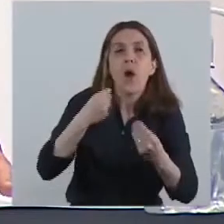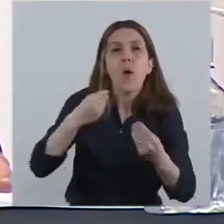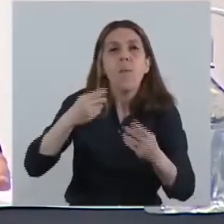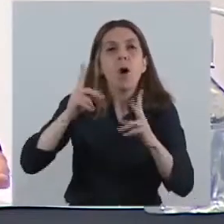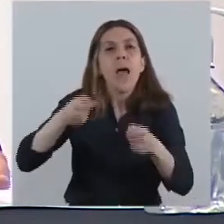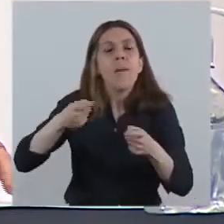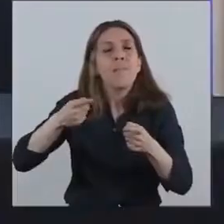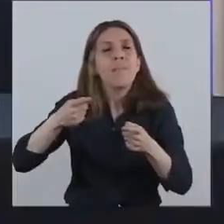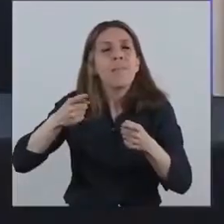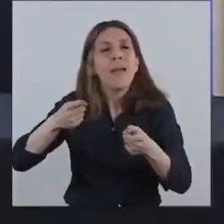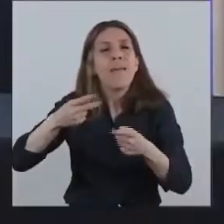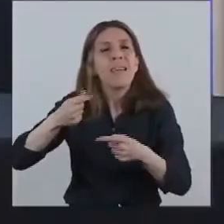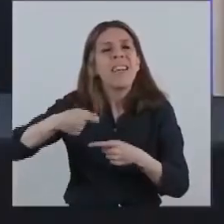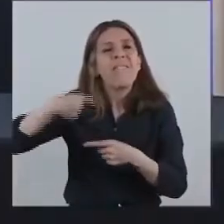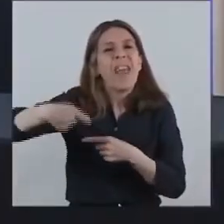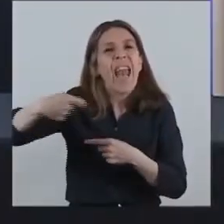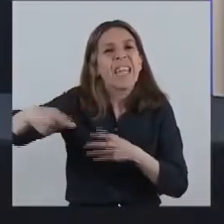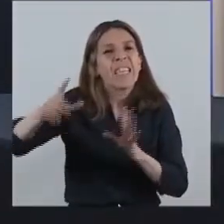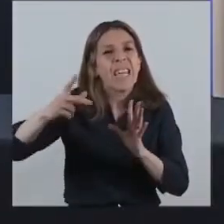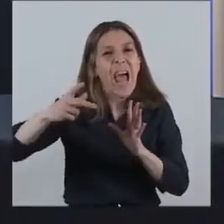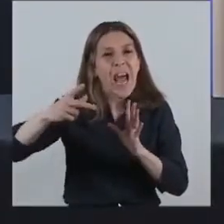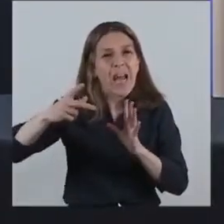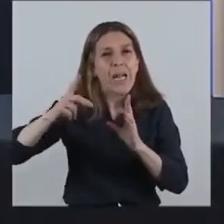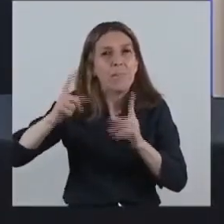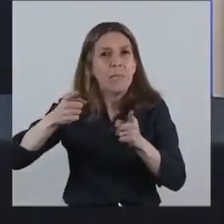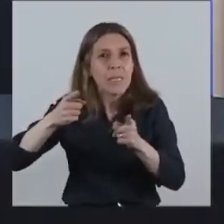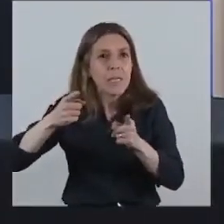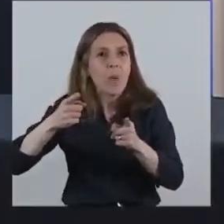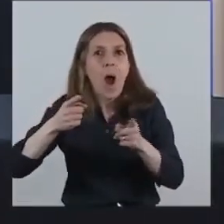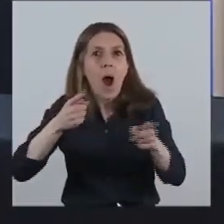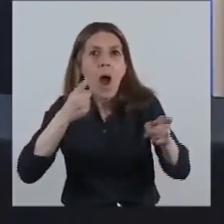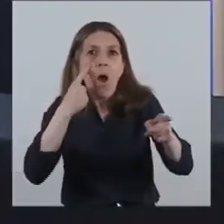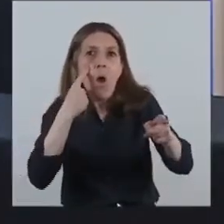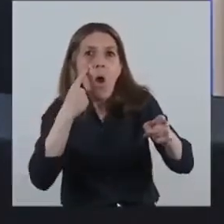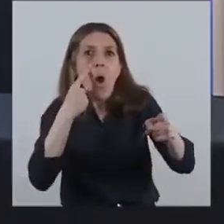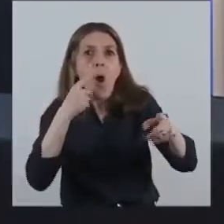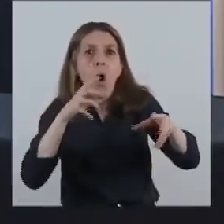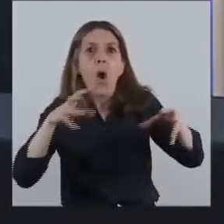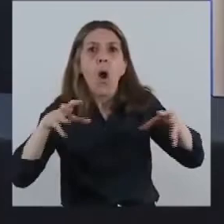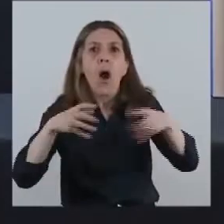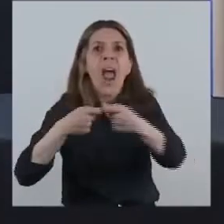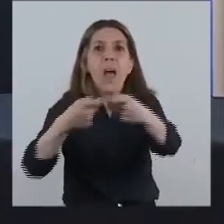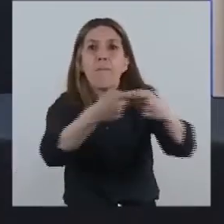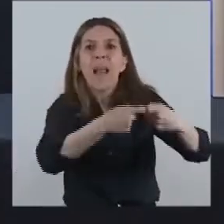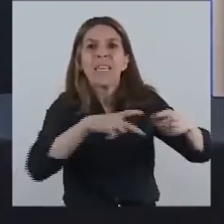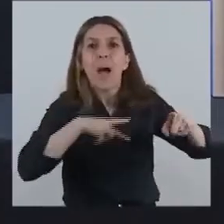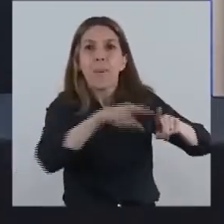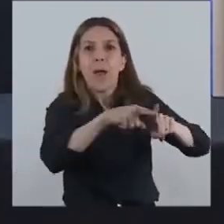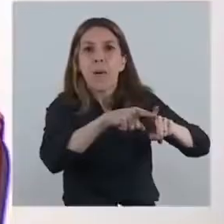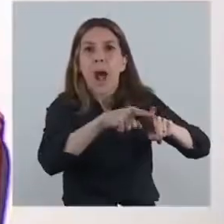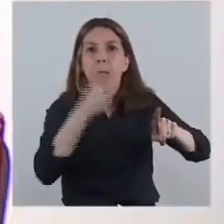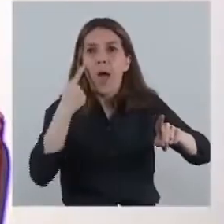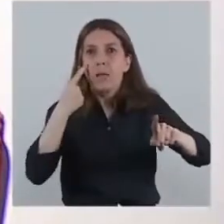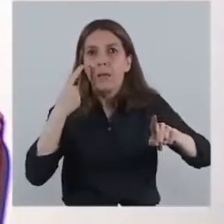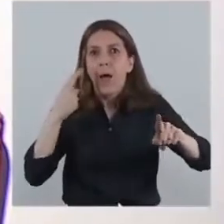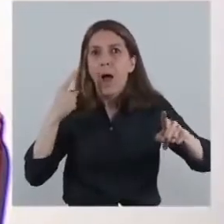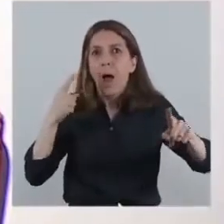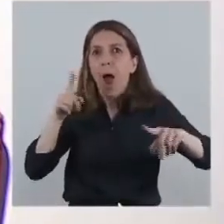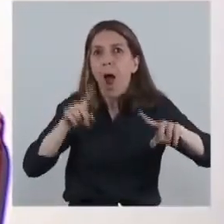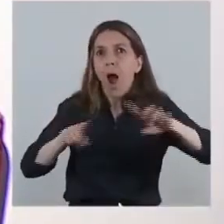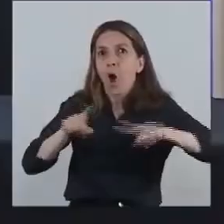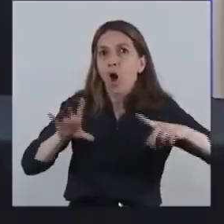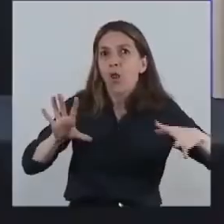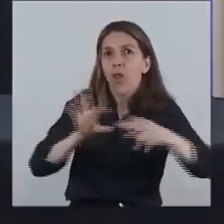canalice los ahorros del sector privado en inversiones productivas y de forma coordinada el Ministerio de